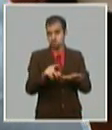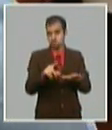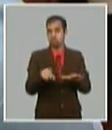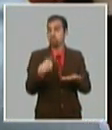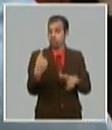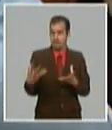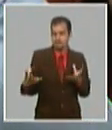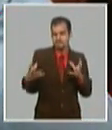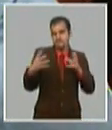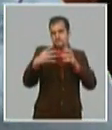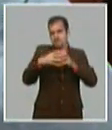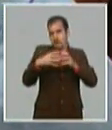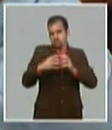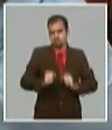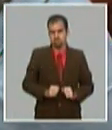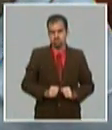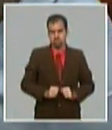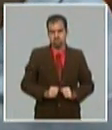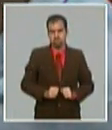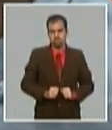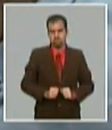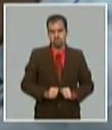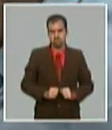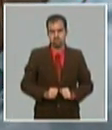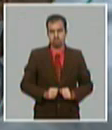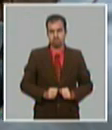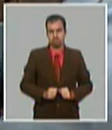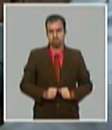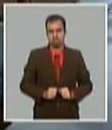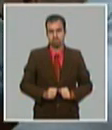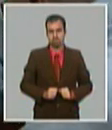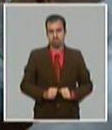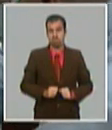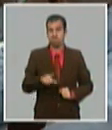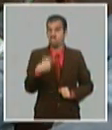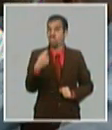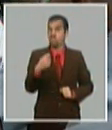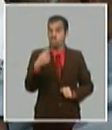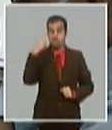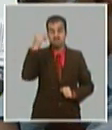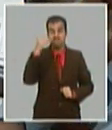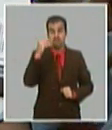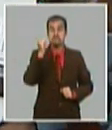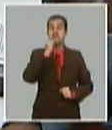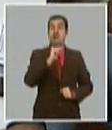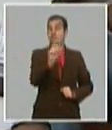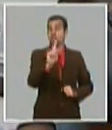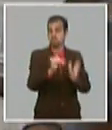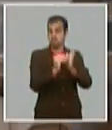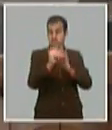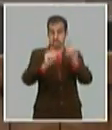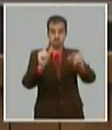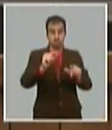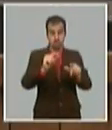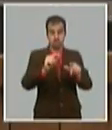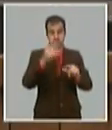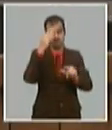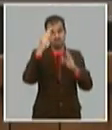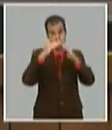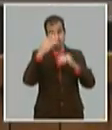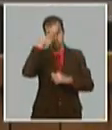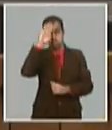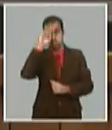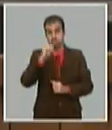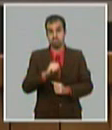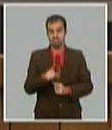no olvidar que siempre tenemos que pensar en los más de 11 millones de cubanos aquí no nos ocupamos